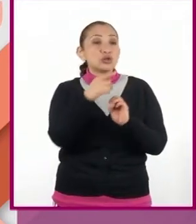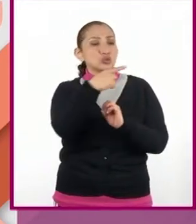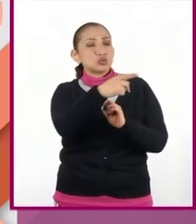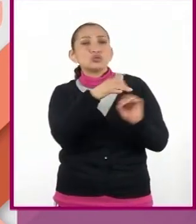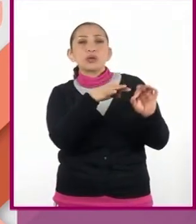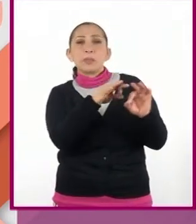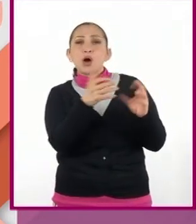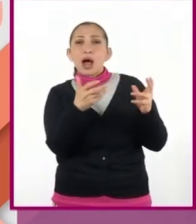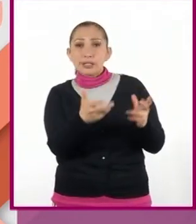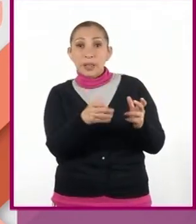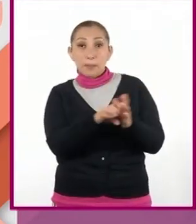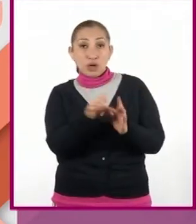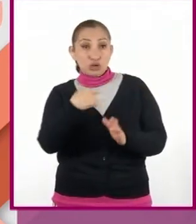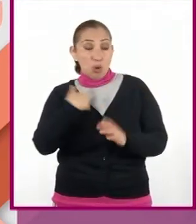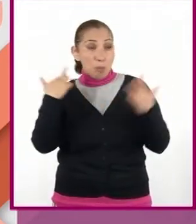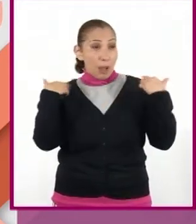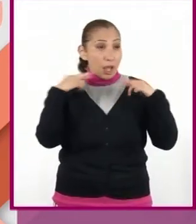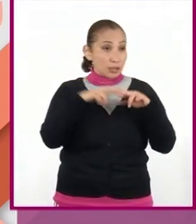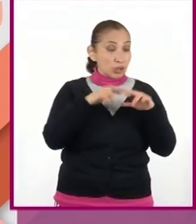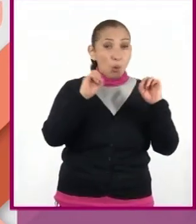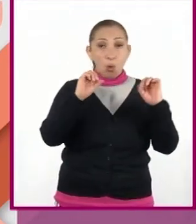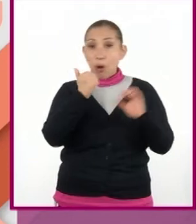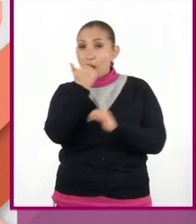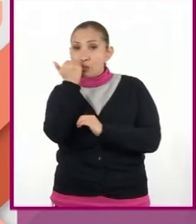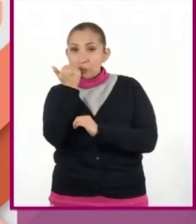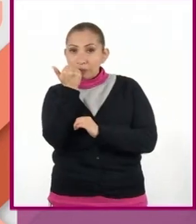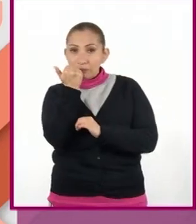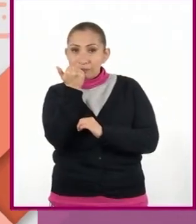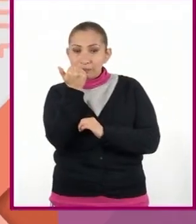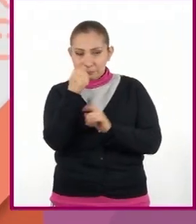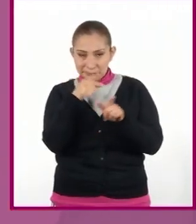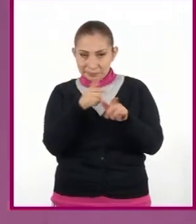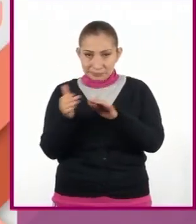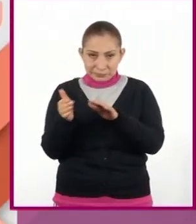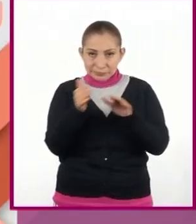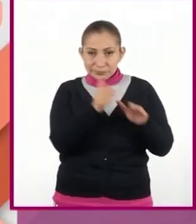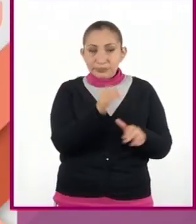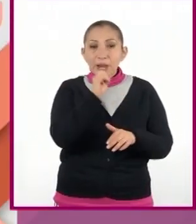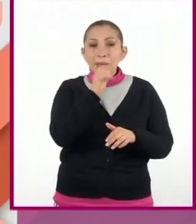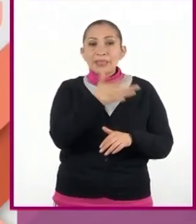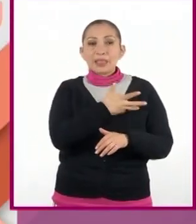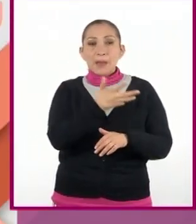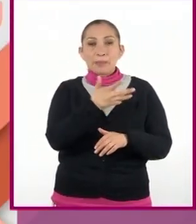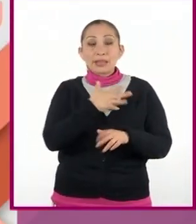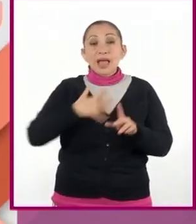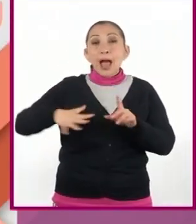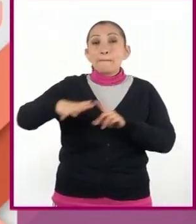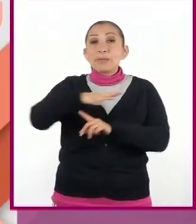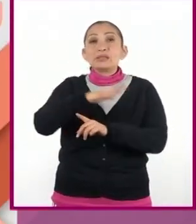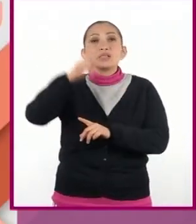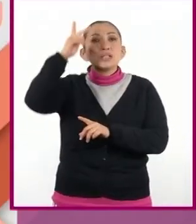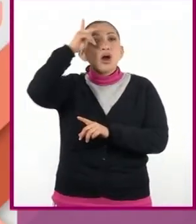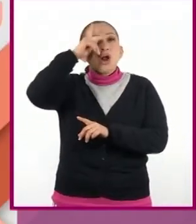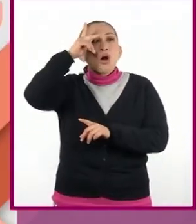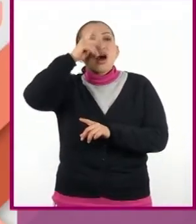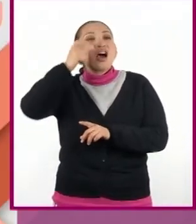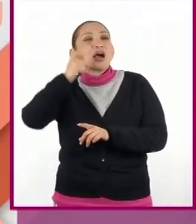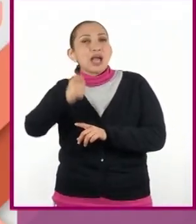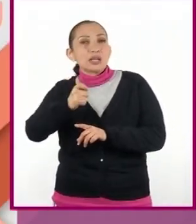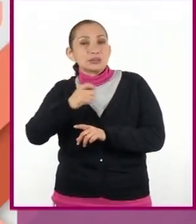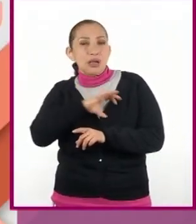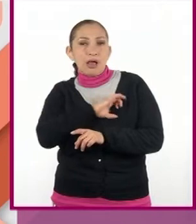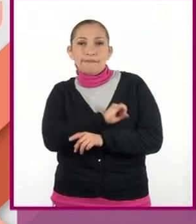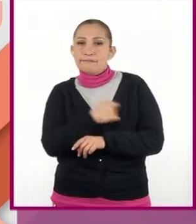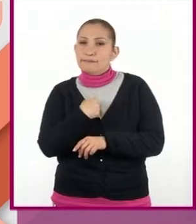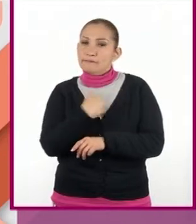desarrollamos, ya sea de profesores o estudiantes. Sigamos. También tenemos el ambiente psicológico. Este es mi